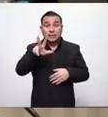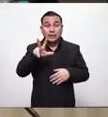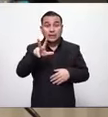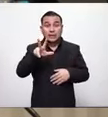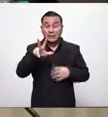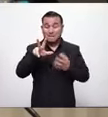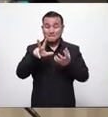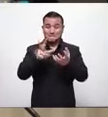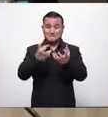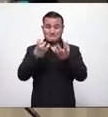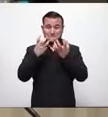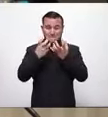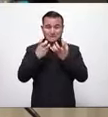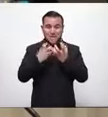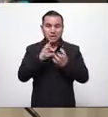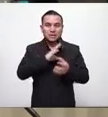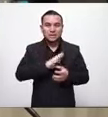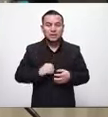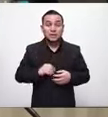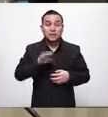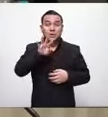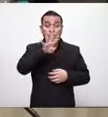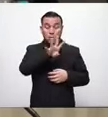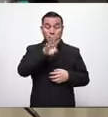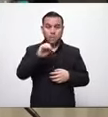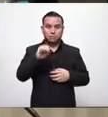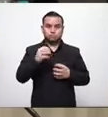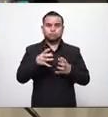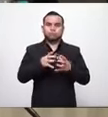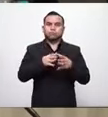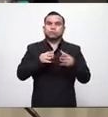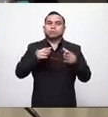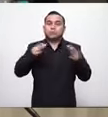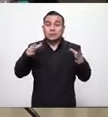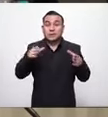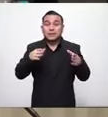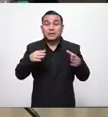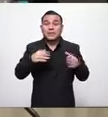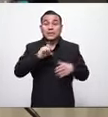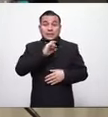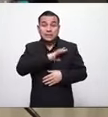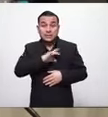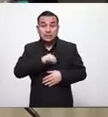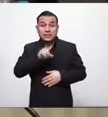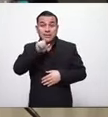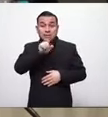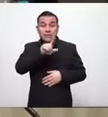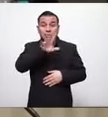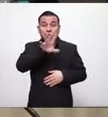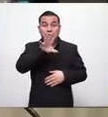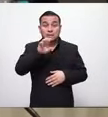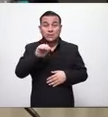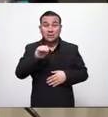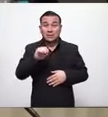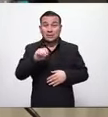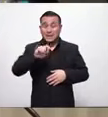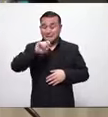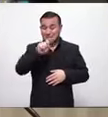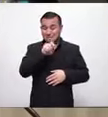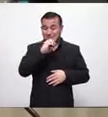población del Salvador, con cuarenta veces su territorio, tiene ciento cincuenta y tantos mil contagiados.